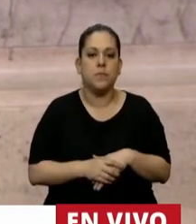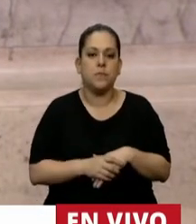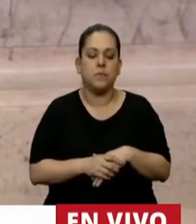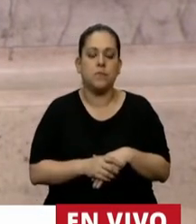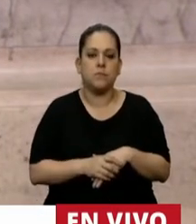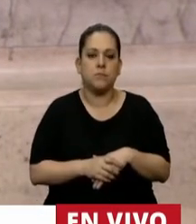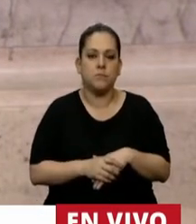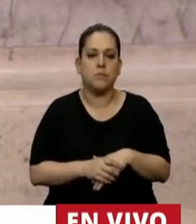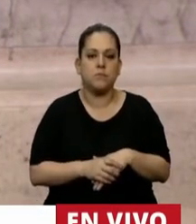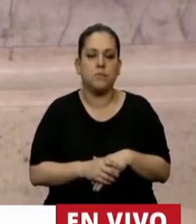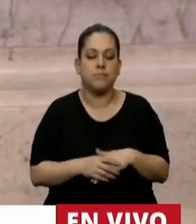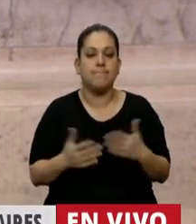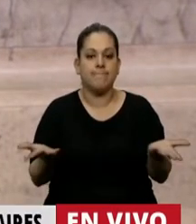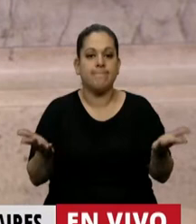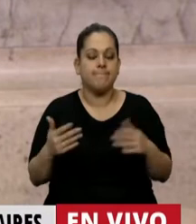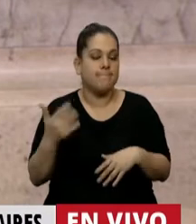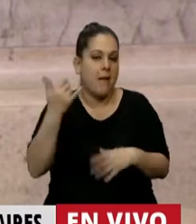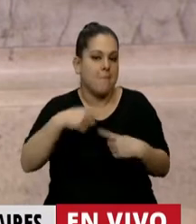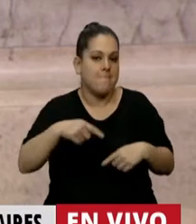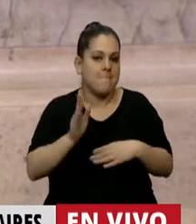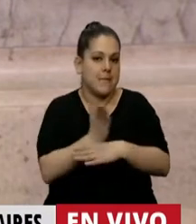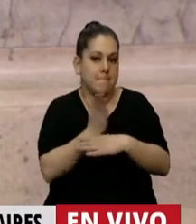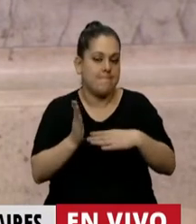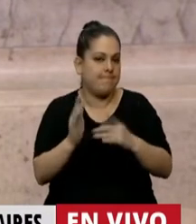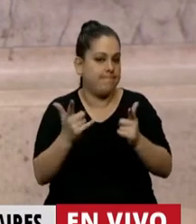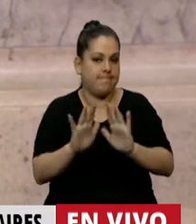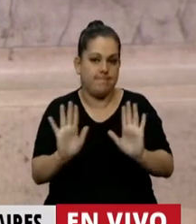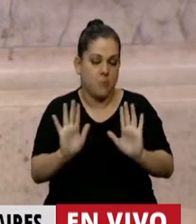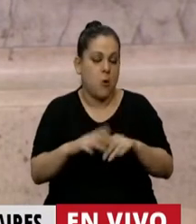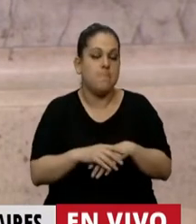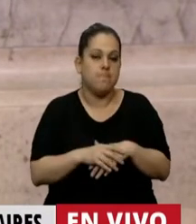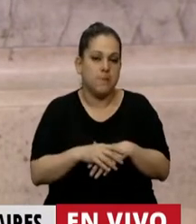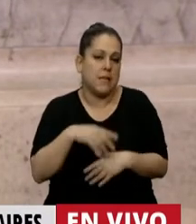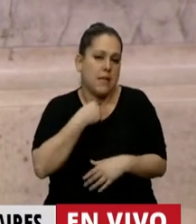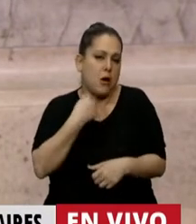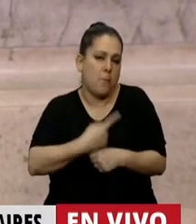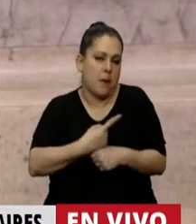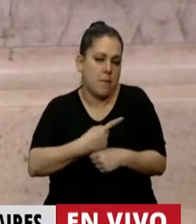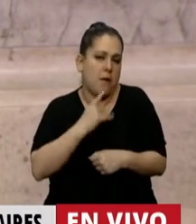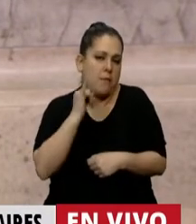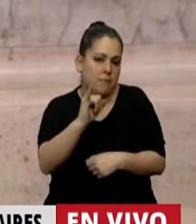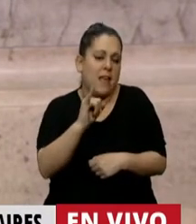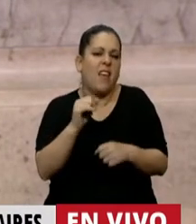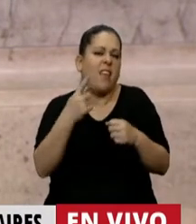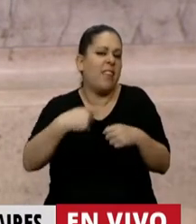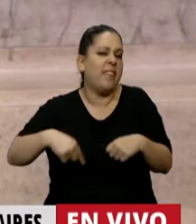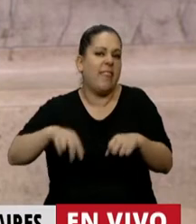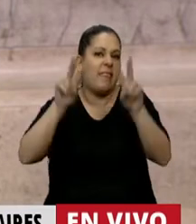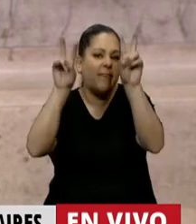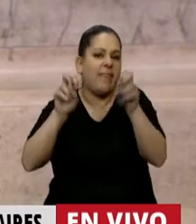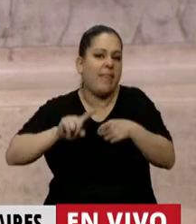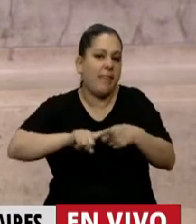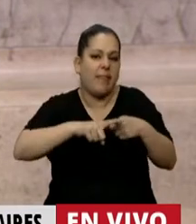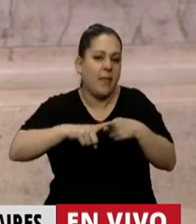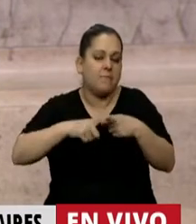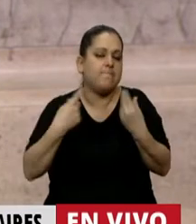evidentemente las cuestiones no están separadas unas de otras, quiero en primer lugar enmarcar que estamos discutiendo. Se está discutiendo la